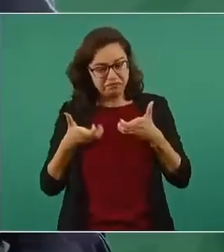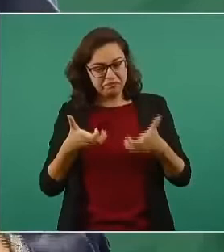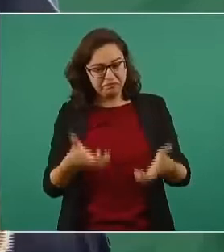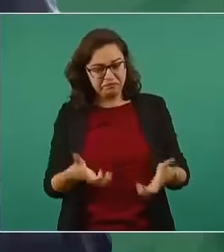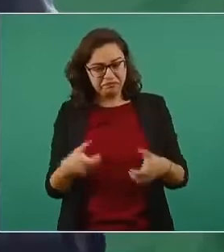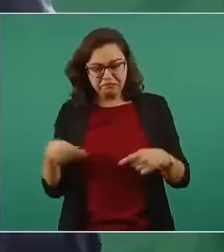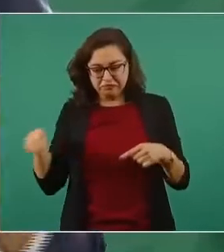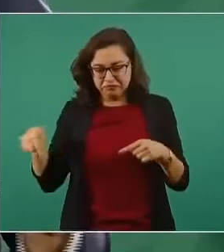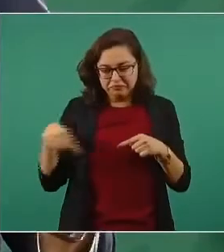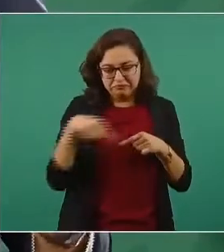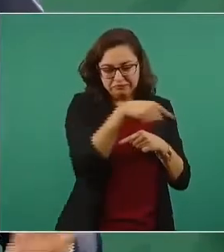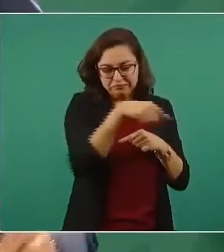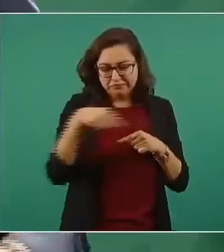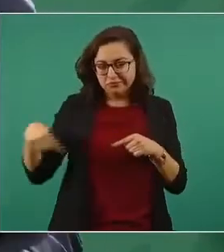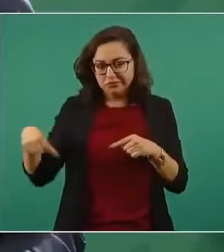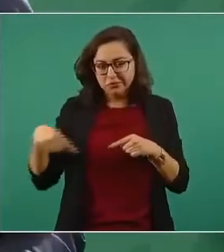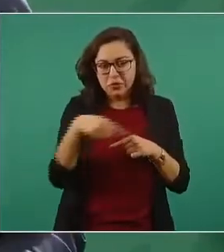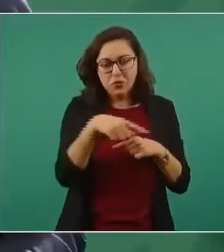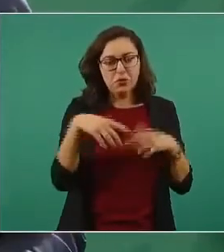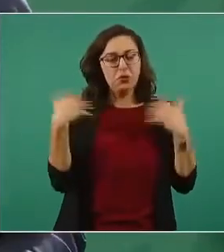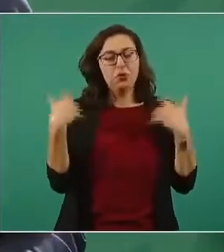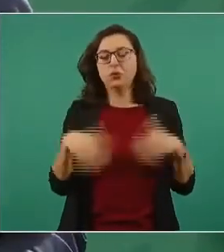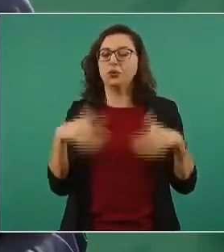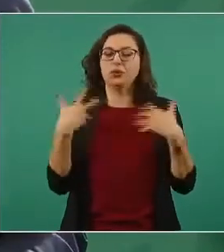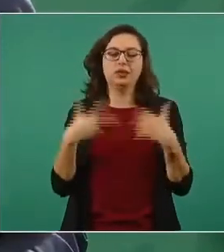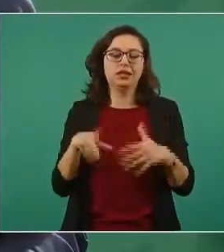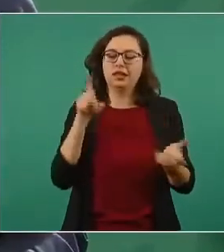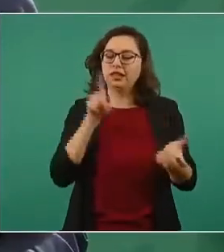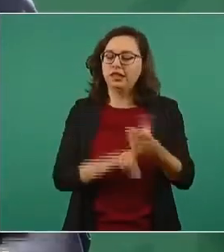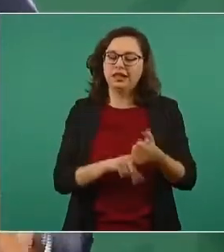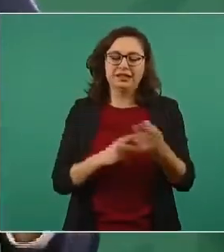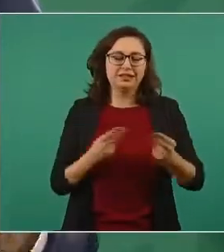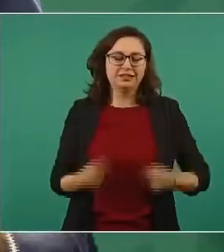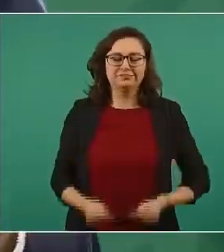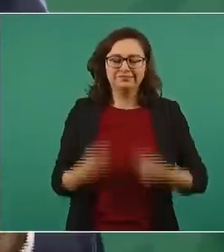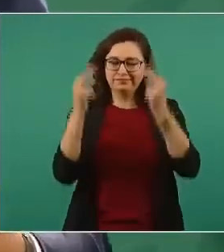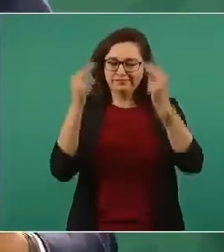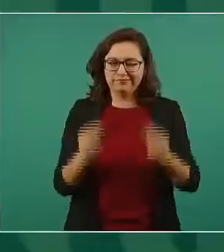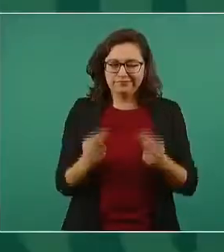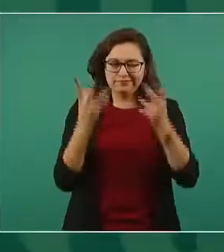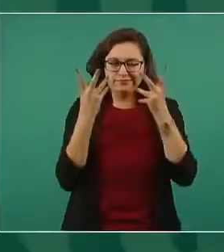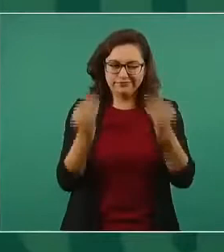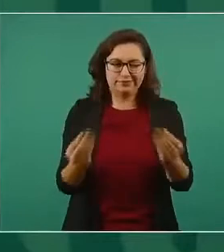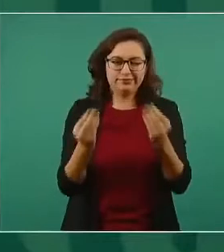Había muchísimos intereses de por medio. Entonces, cuando